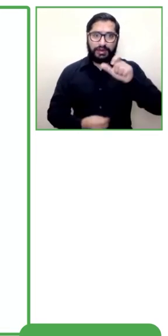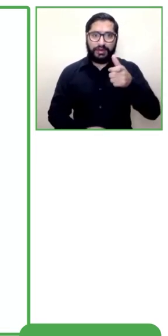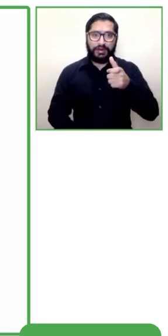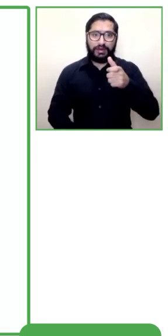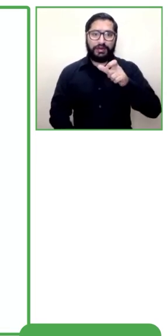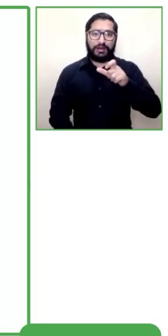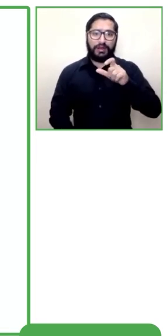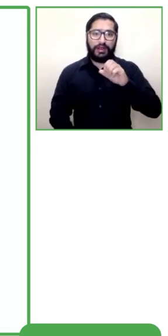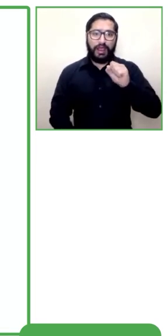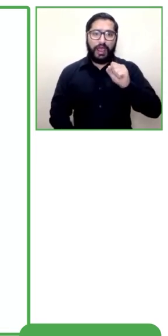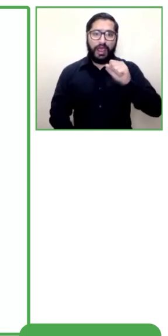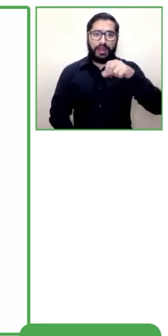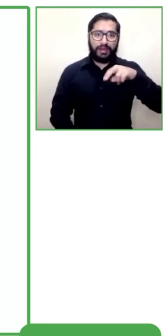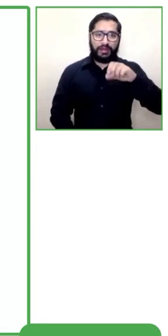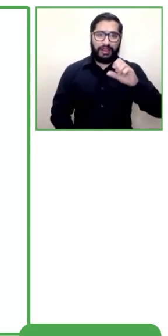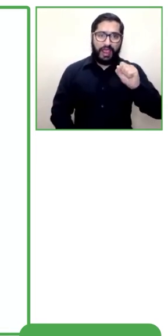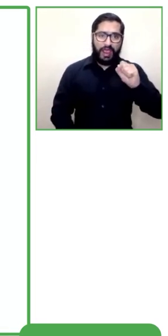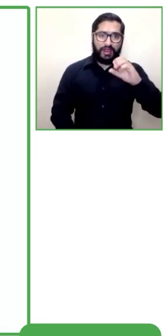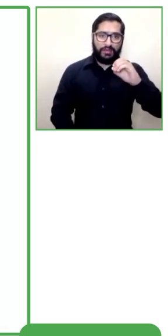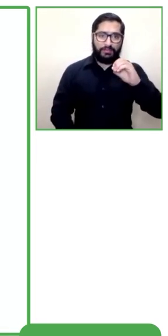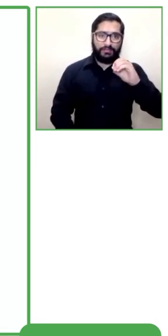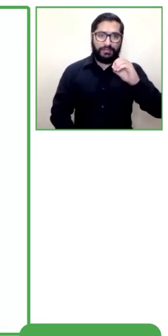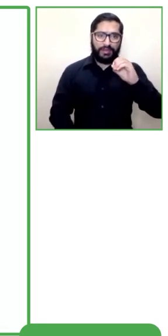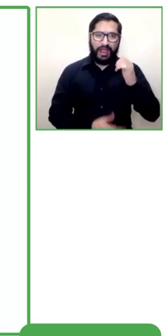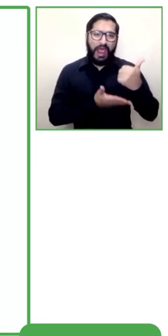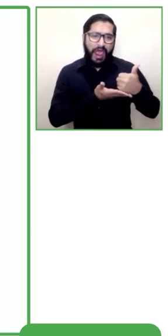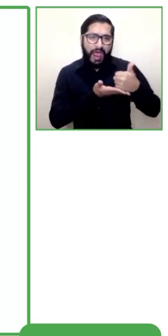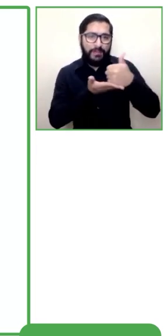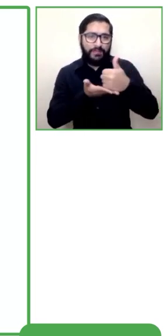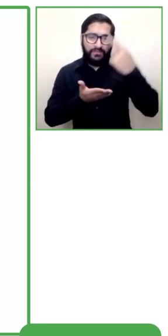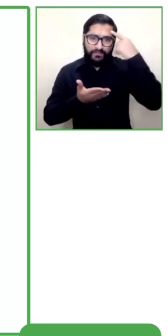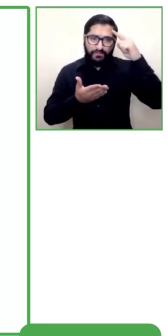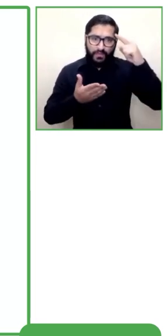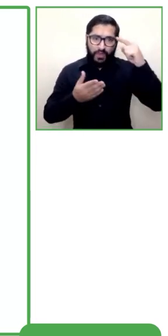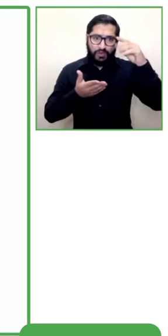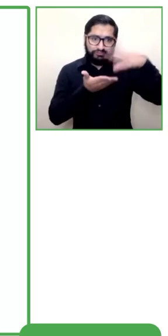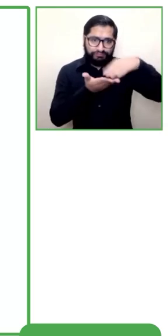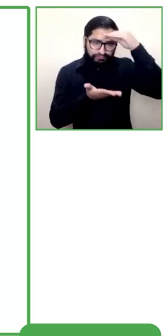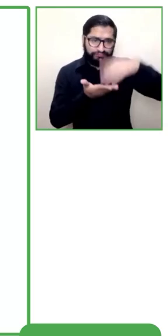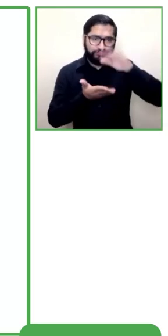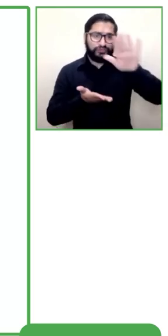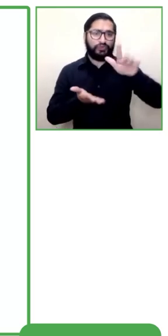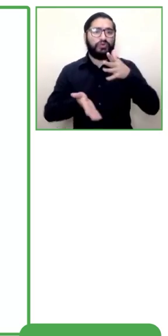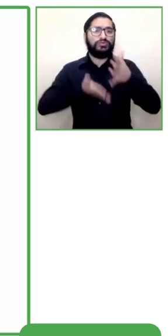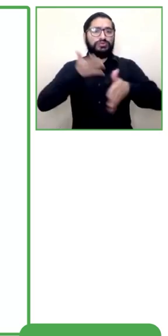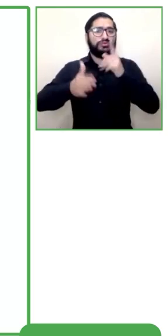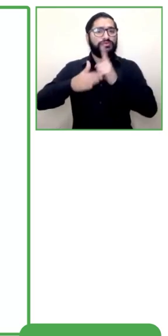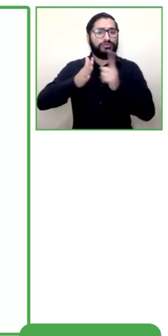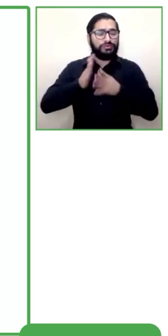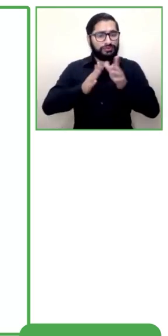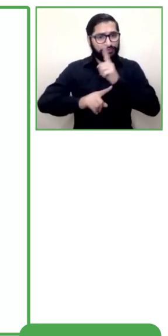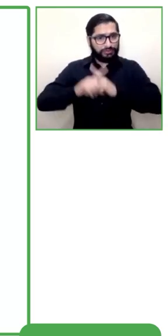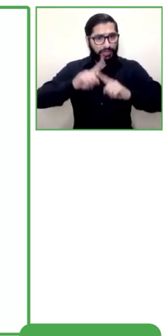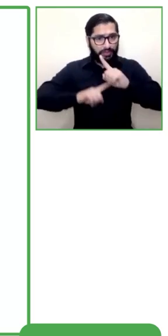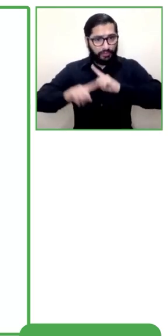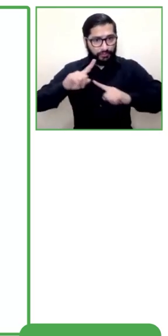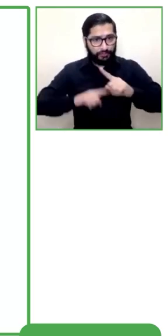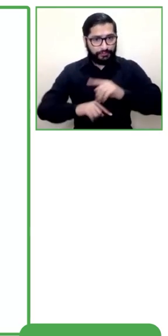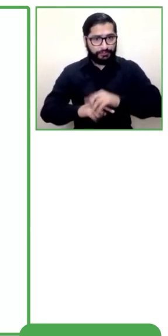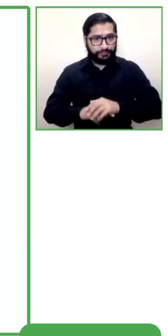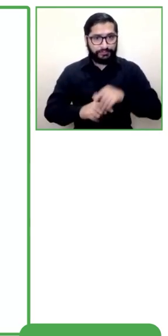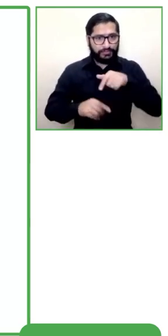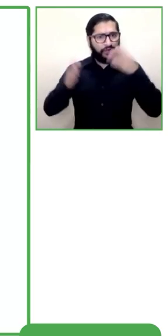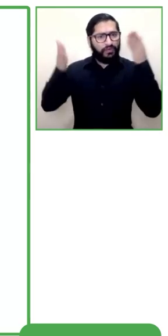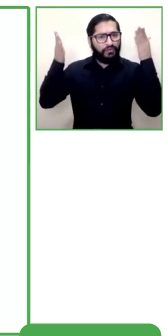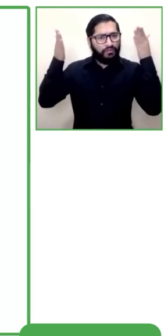aprendizaje de la lengua de señas sea más accesible, eficaz y asequible. La startup va encaminada a lograr que el aprendizaje de la lengua de señas esté al